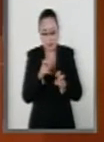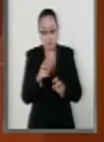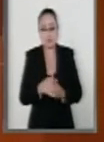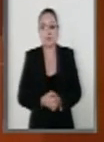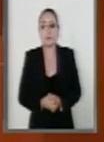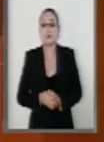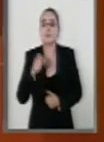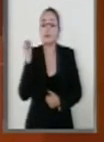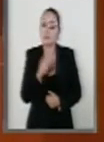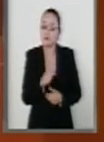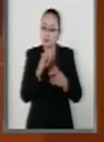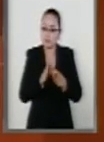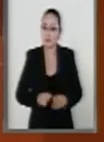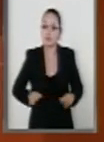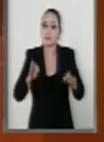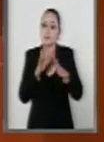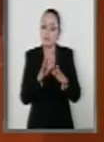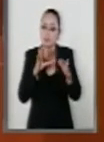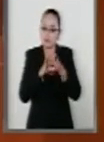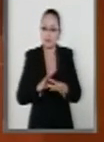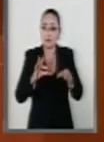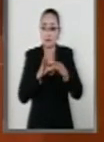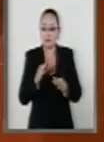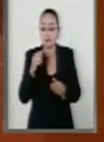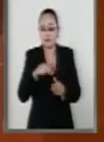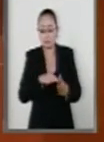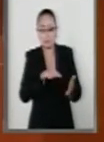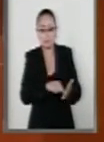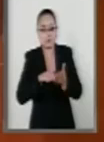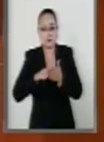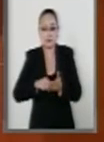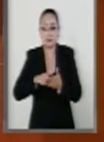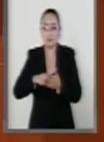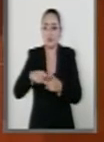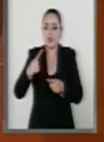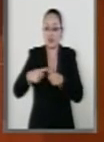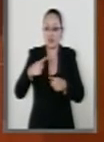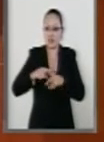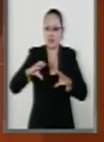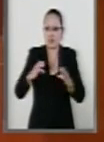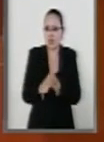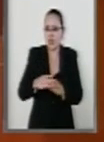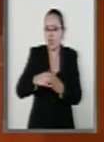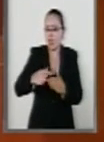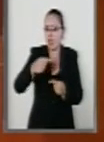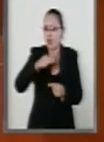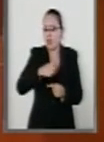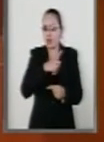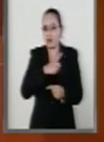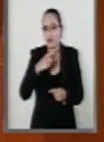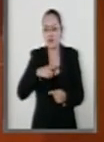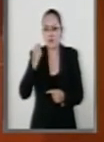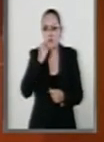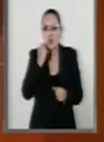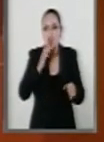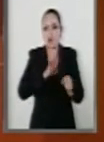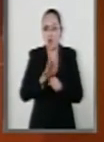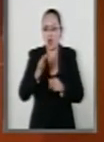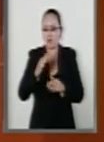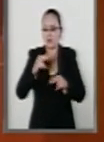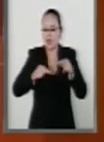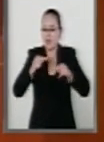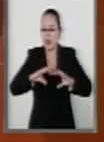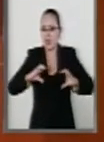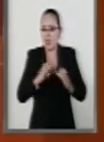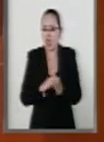Asimismo, propone considerar autor al superior jerárquico que sin importar el rango ordene la